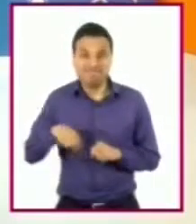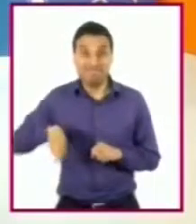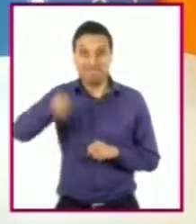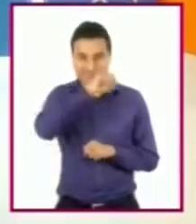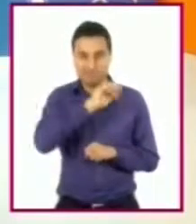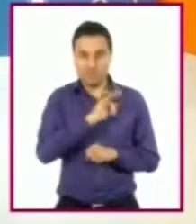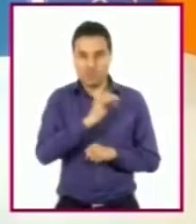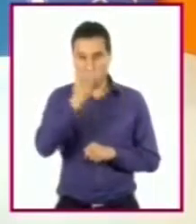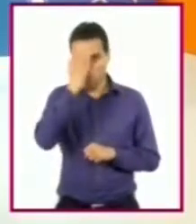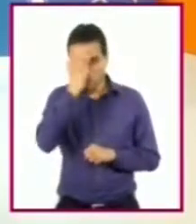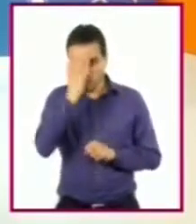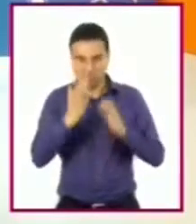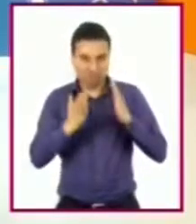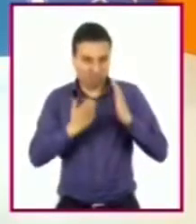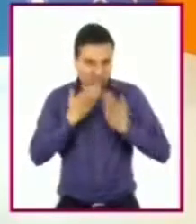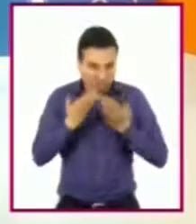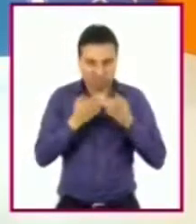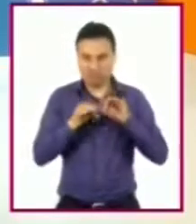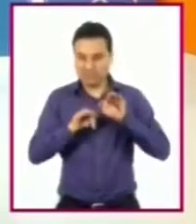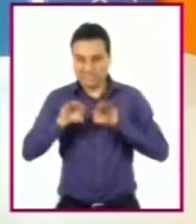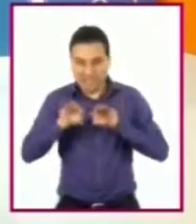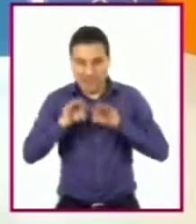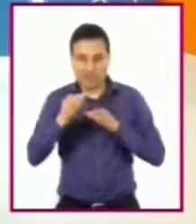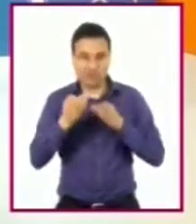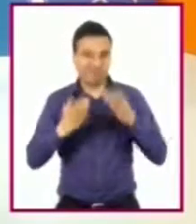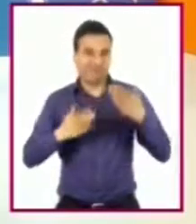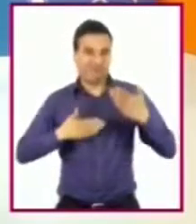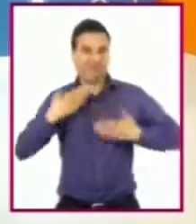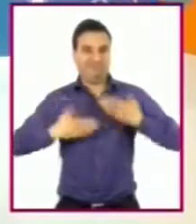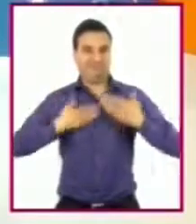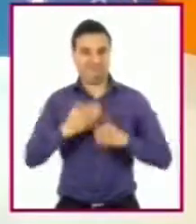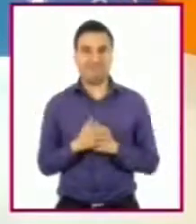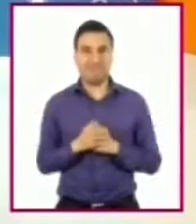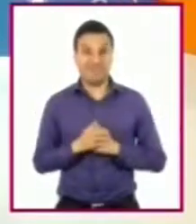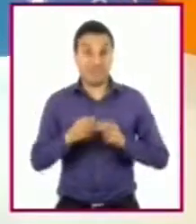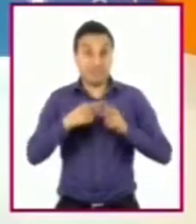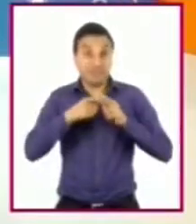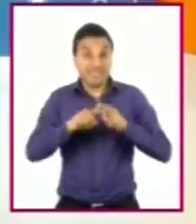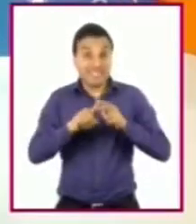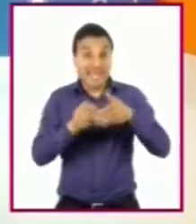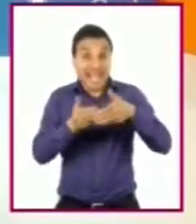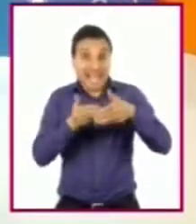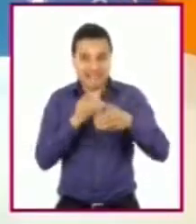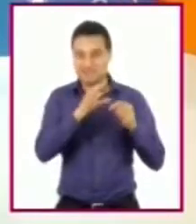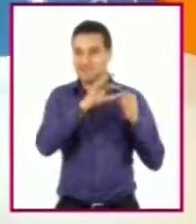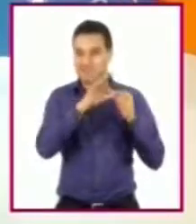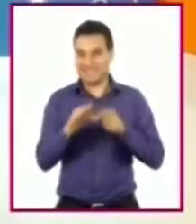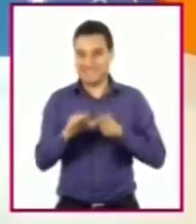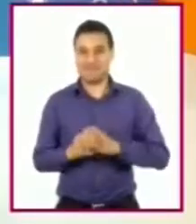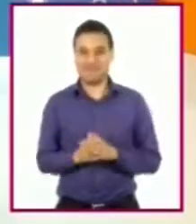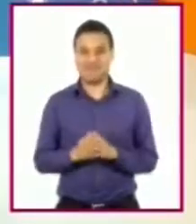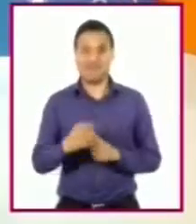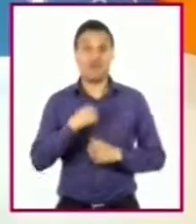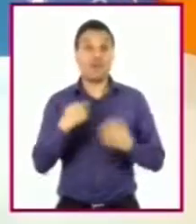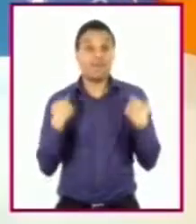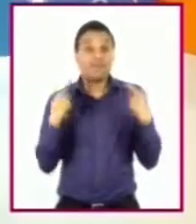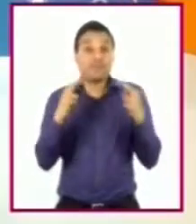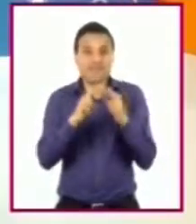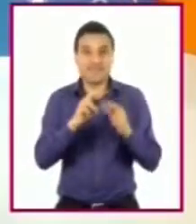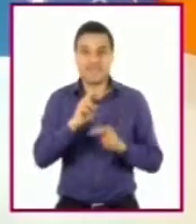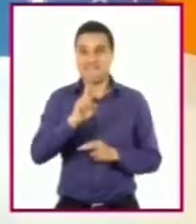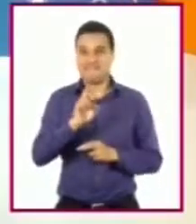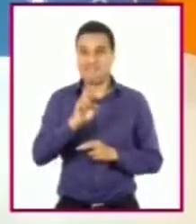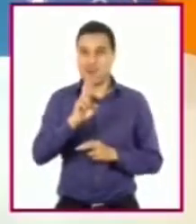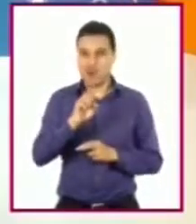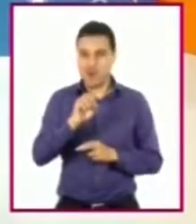para el estudio, el trabajo y la recreación. Pero antes de iniciar, nos presentaremos. Soy la maestra Verónica